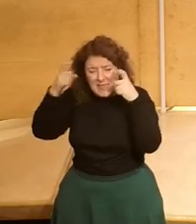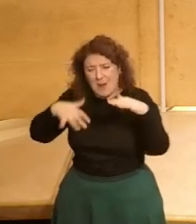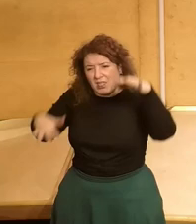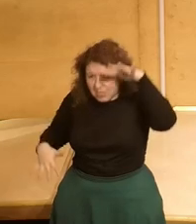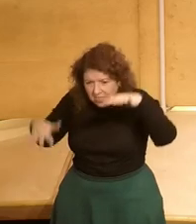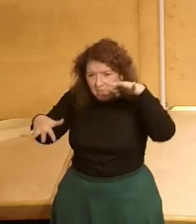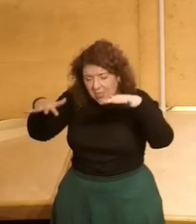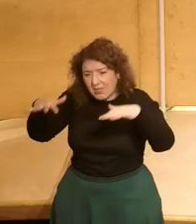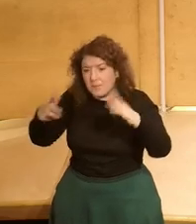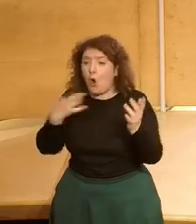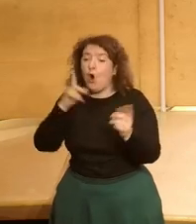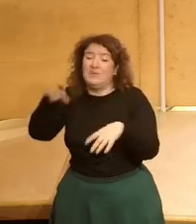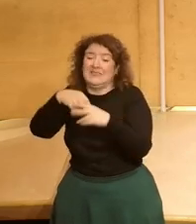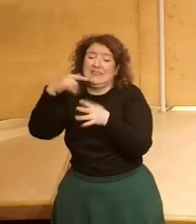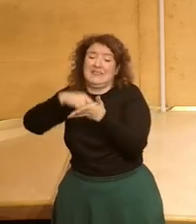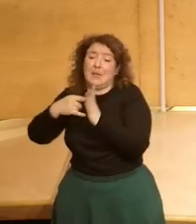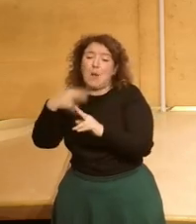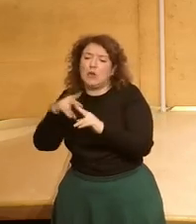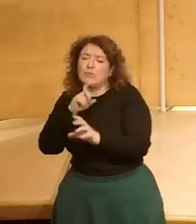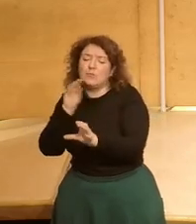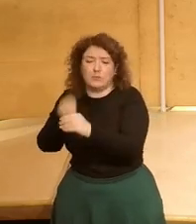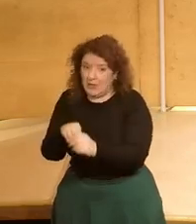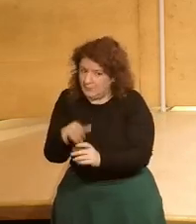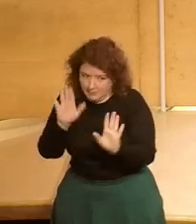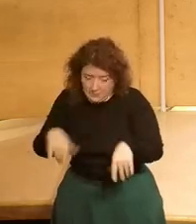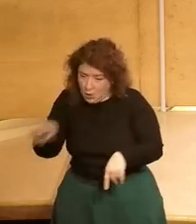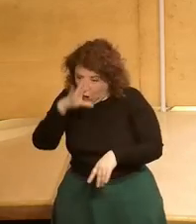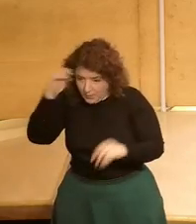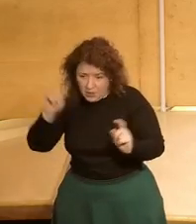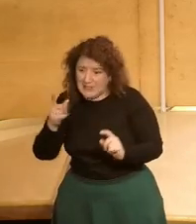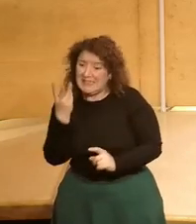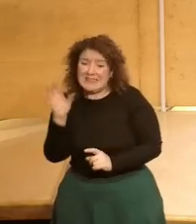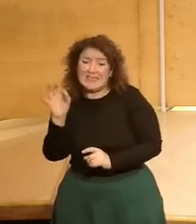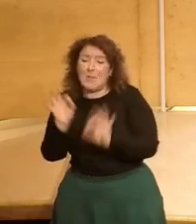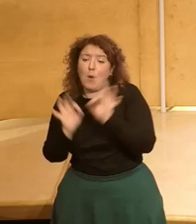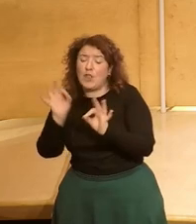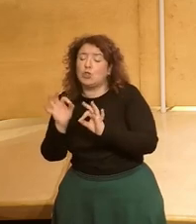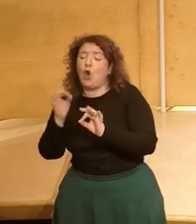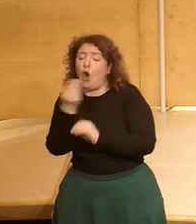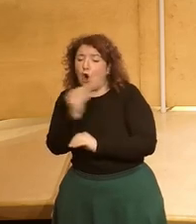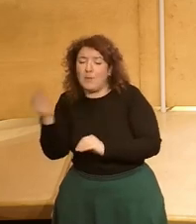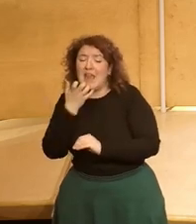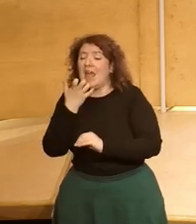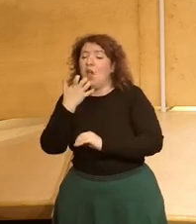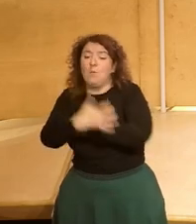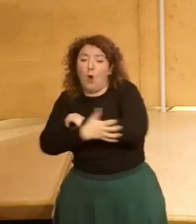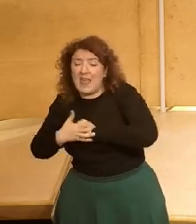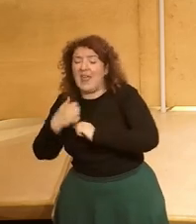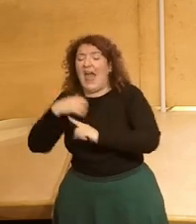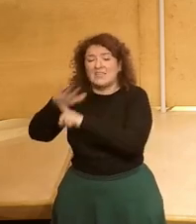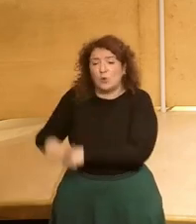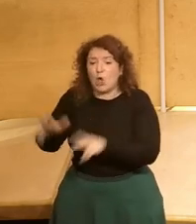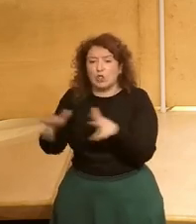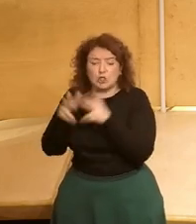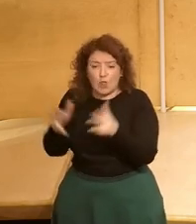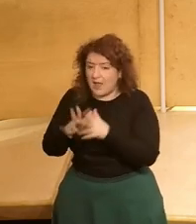en el sistema político pero no podemos obviar que hay un 30% de jóvenes que están o casi al borde de la pobreza en riesgo de exclusión social y digamos